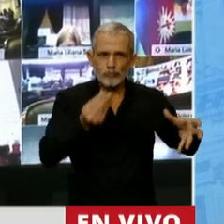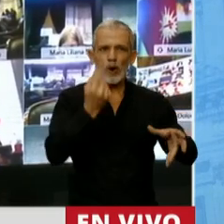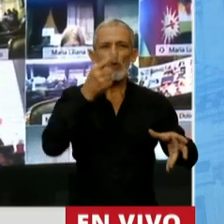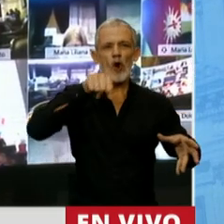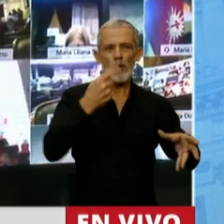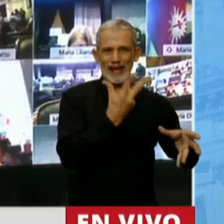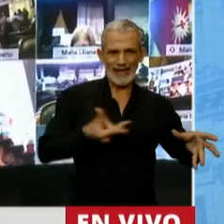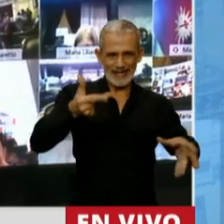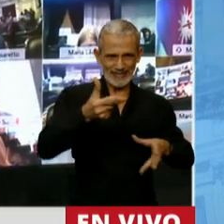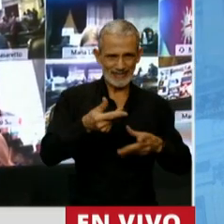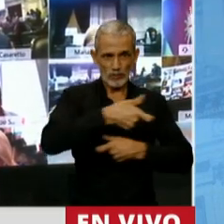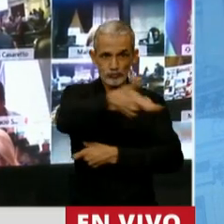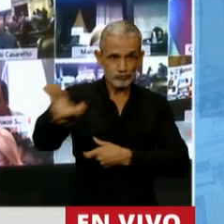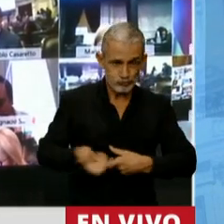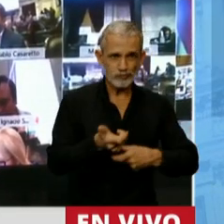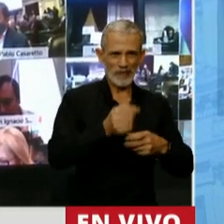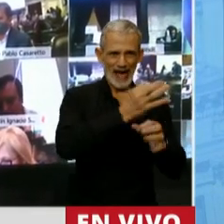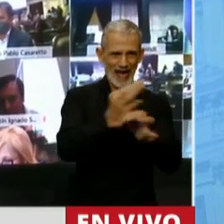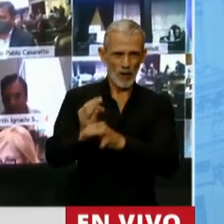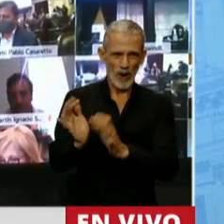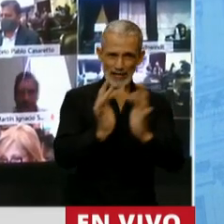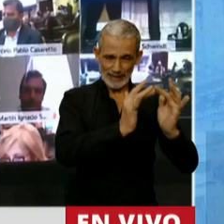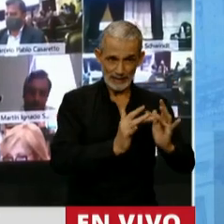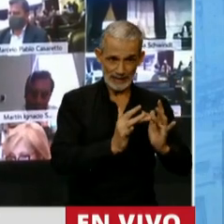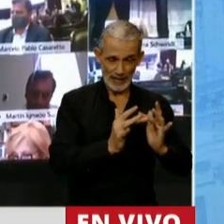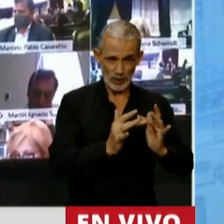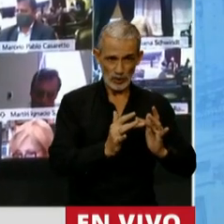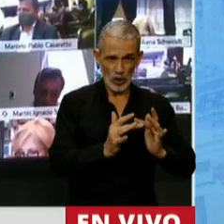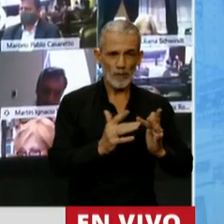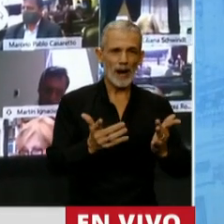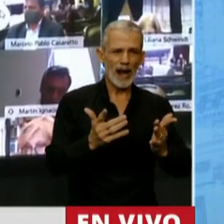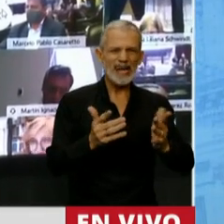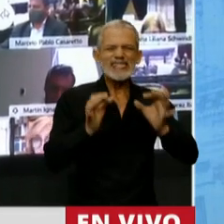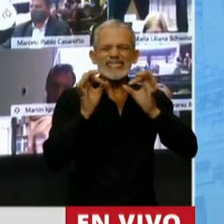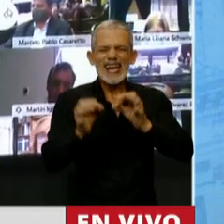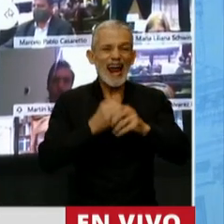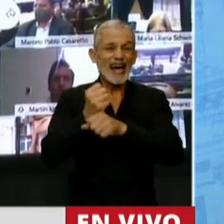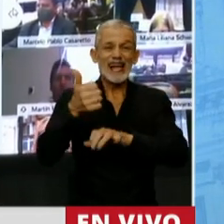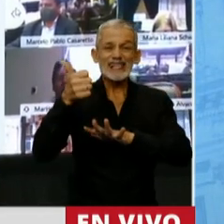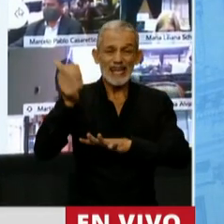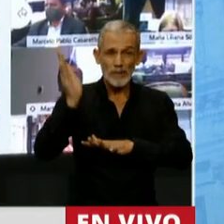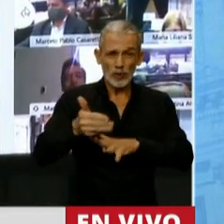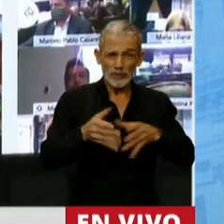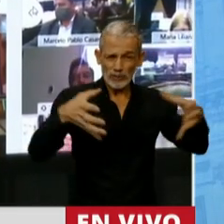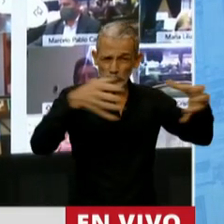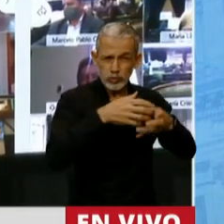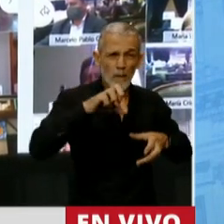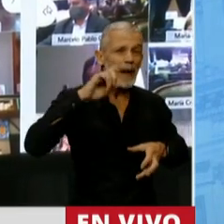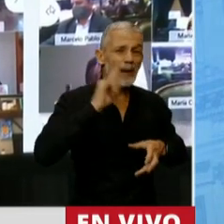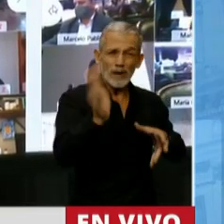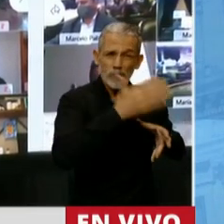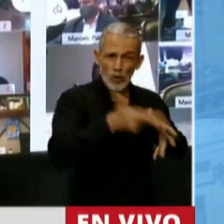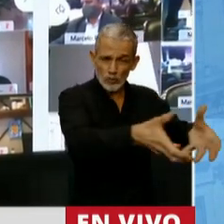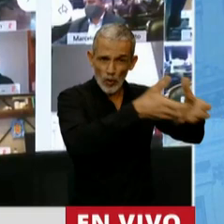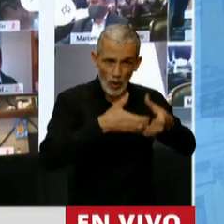Insisto, esto es la inversión nacional para llegar al famoso 6% sumando todas las